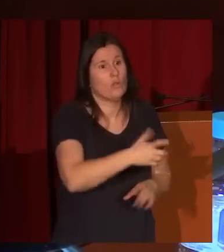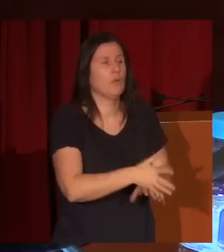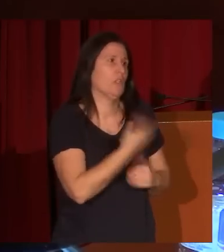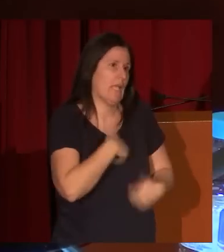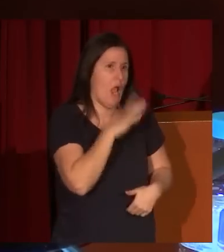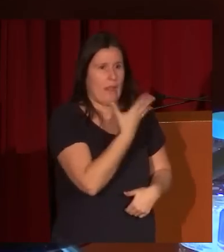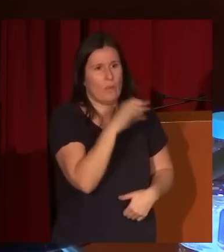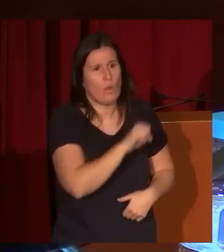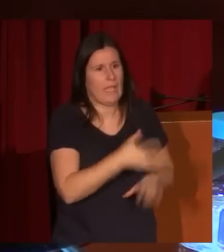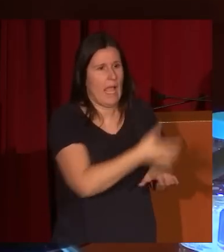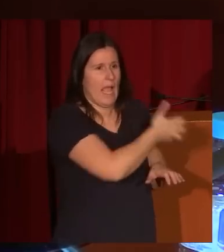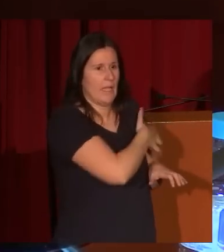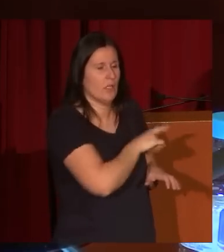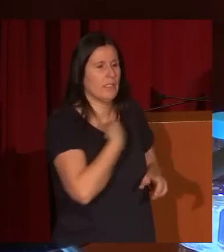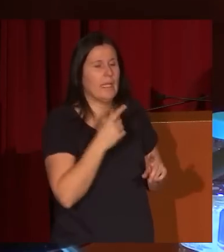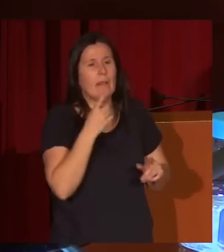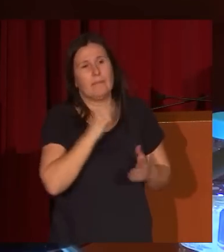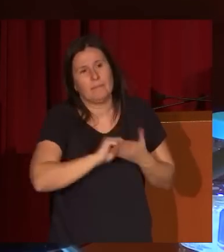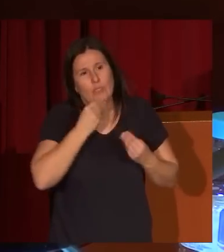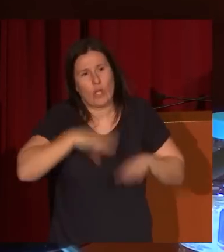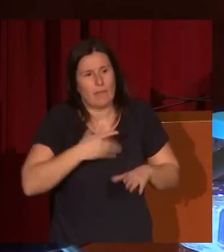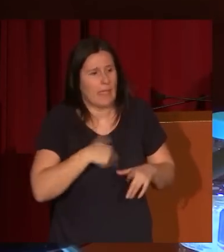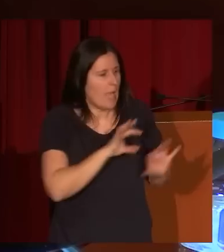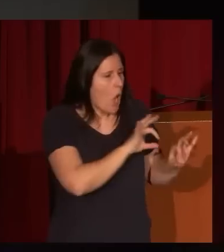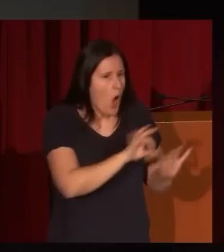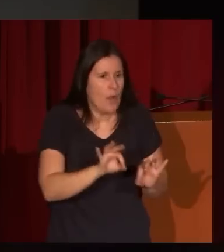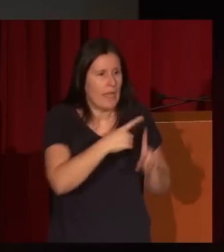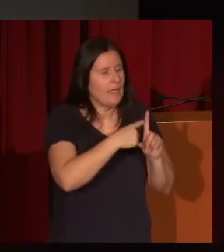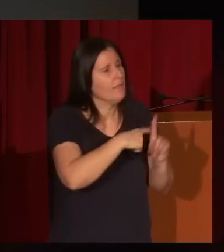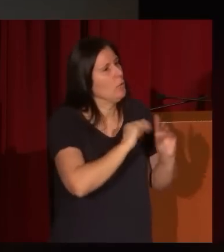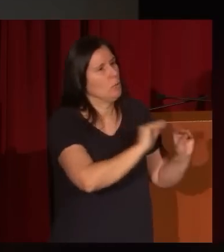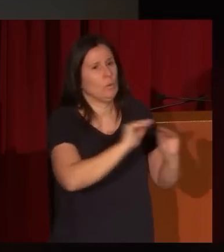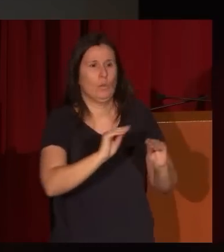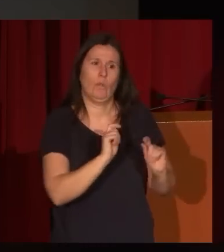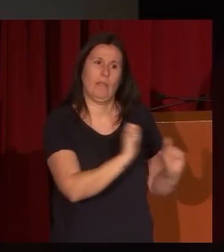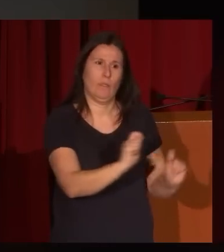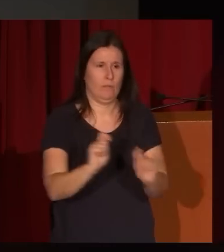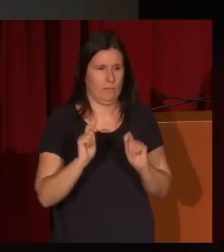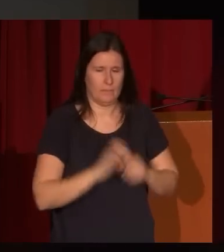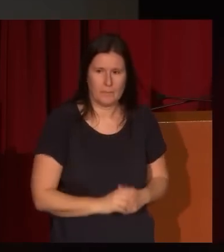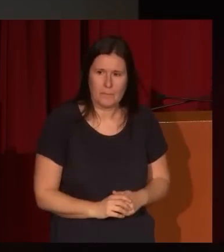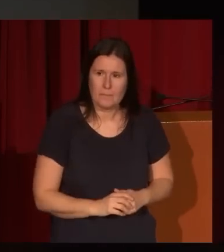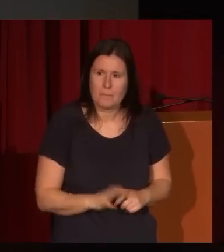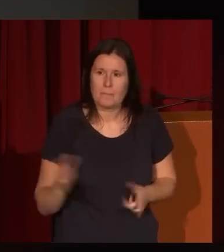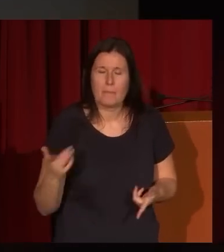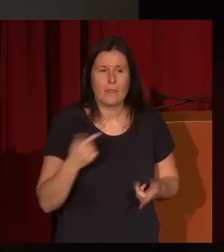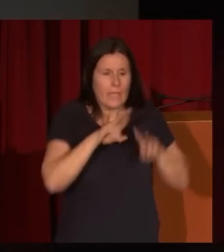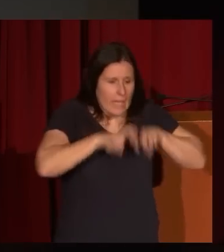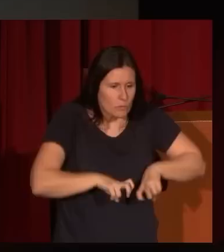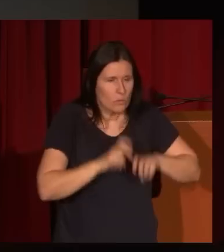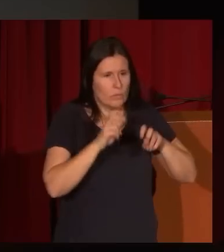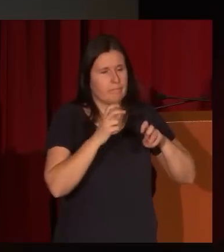años y la historiografía ha ido recolocando en su sitio. En el mundo de los estudios de investigación, realmente,